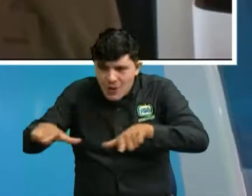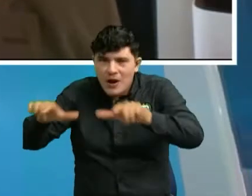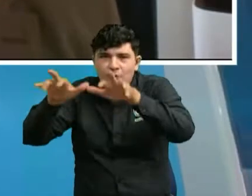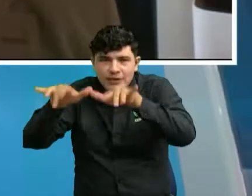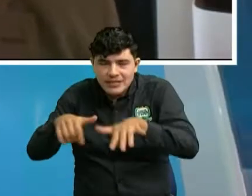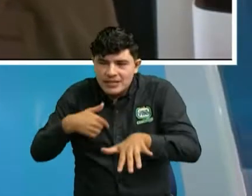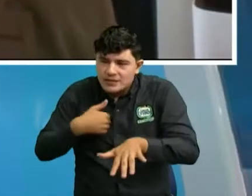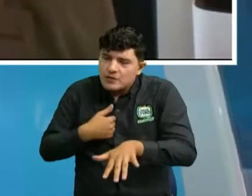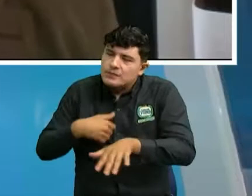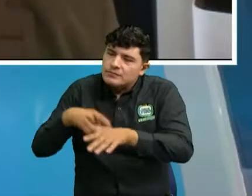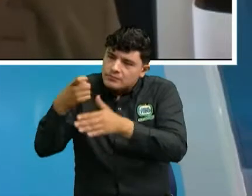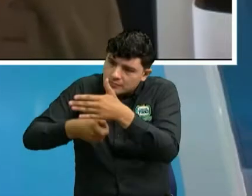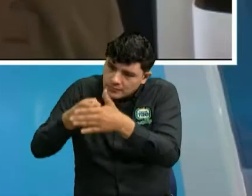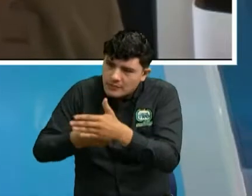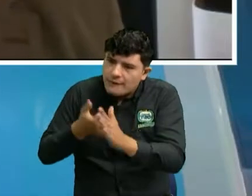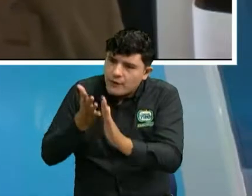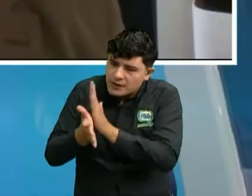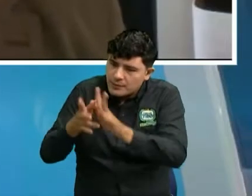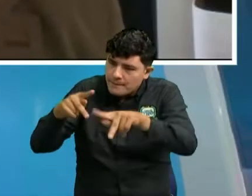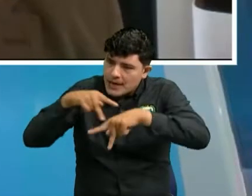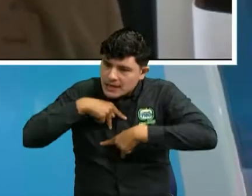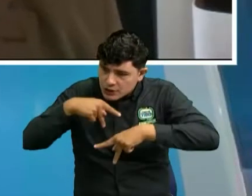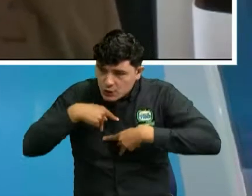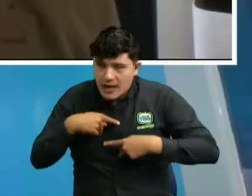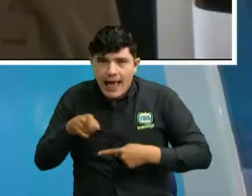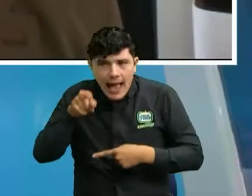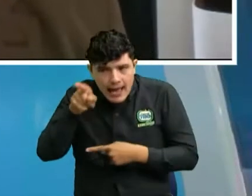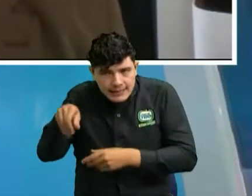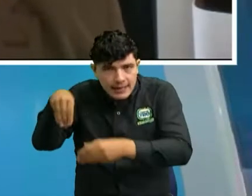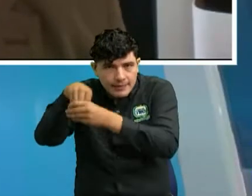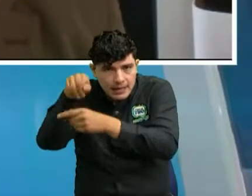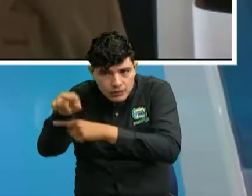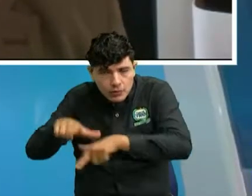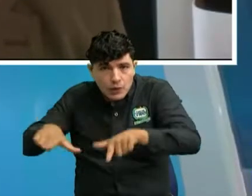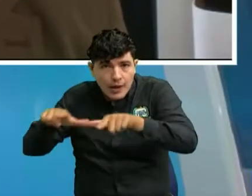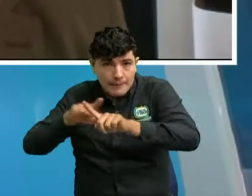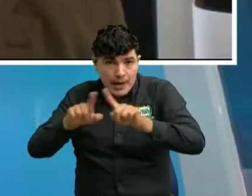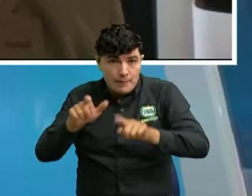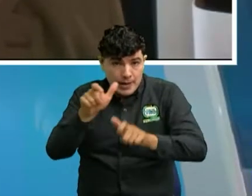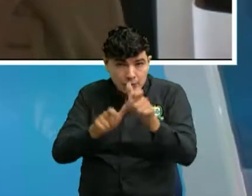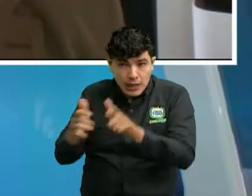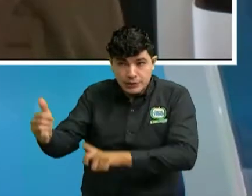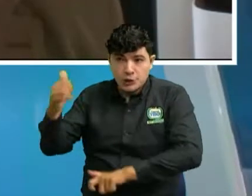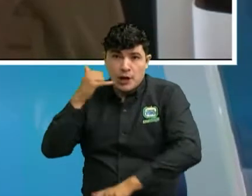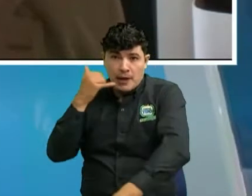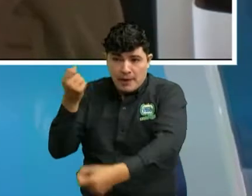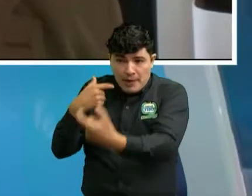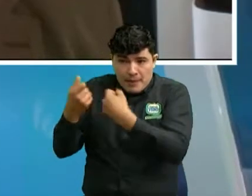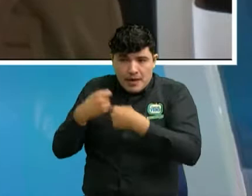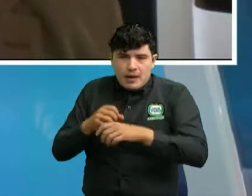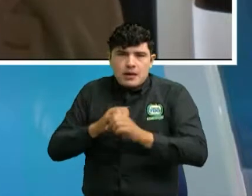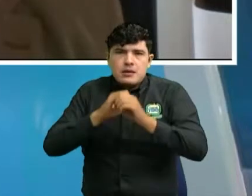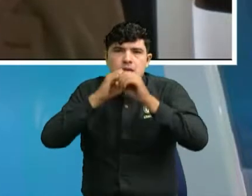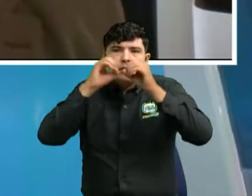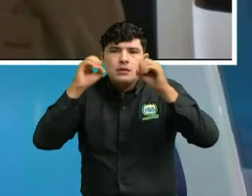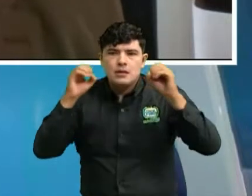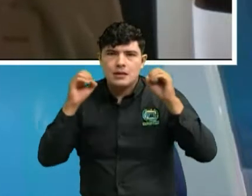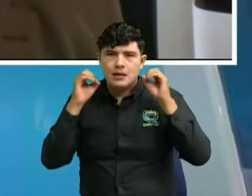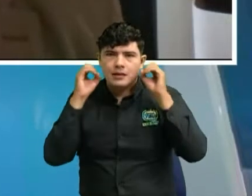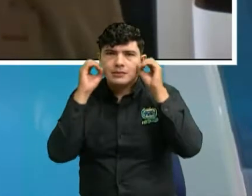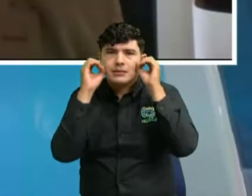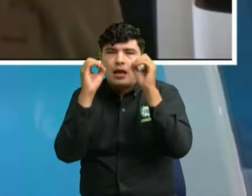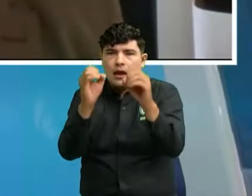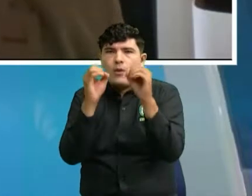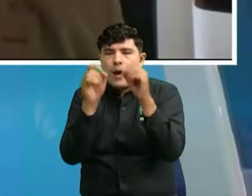de datos que maneja el banco, es donde yo actualizo esos datos, pero jamás telefónicamente, porque es ahí donde puede ser